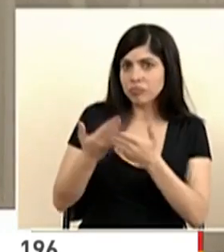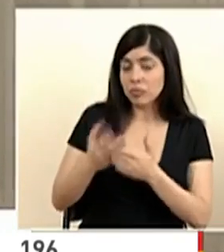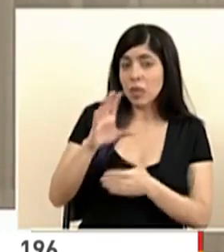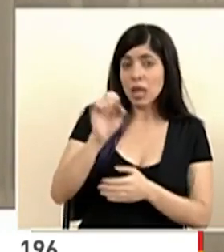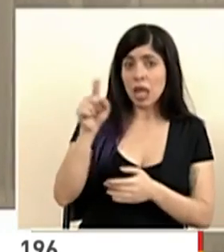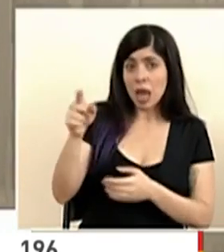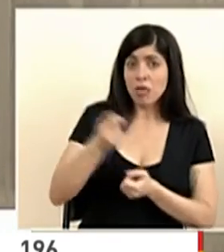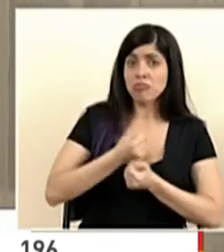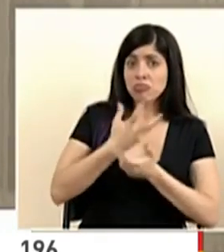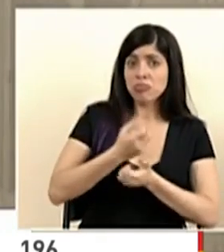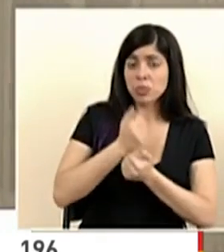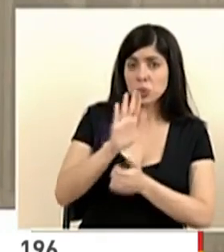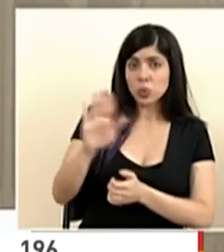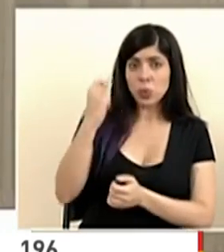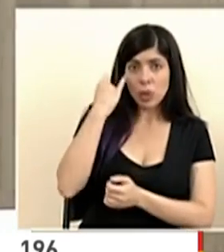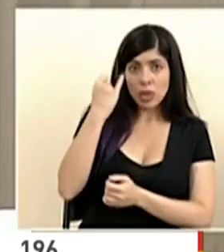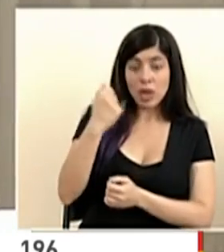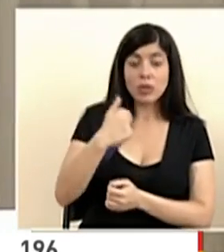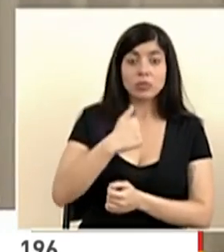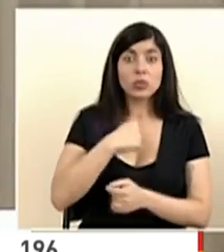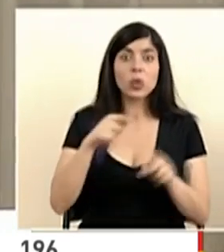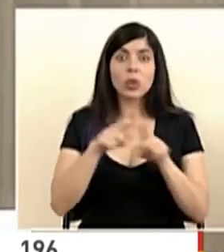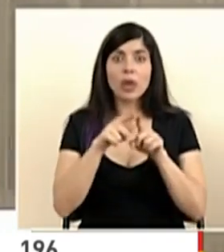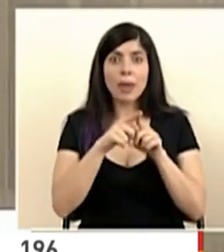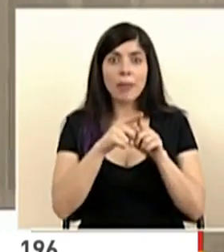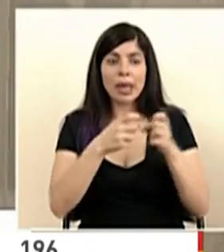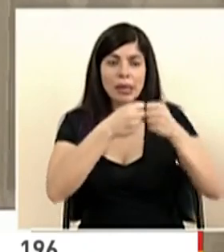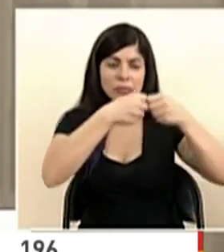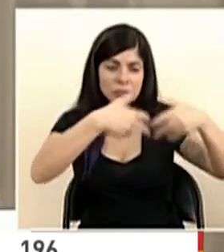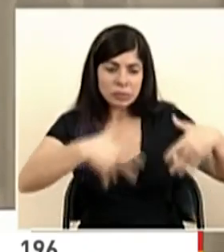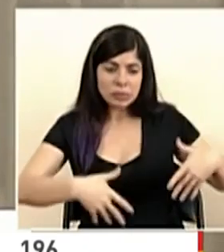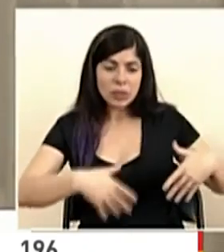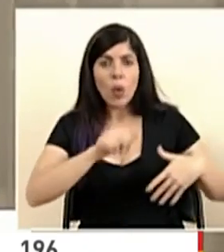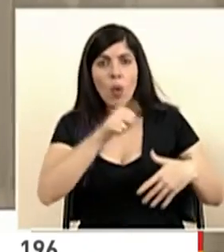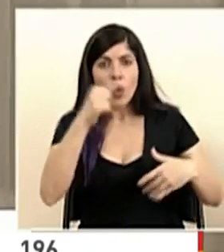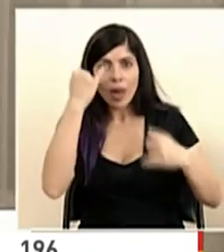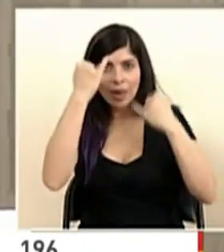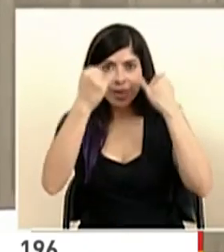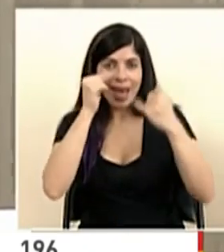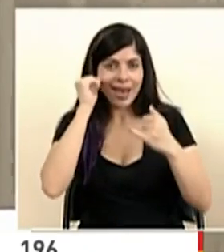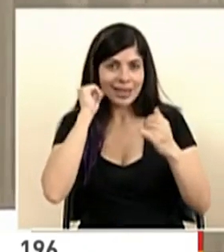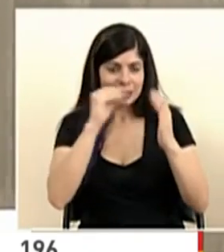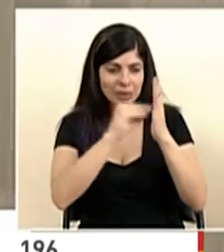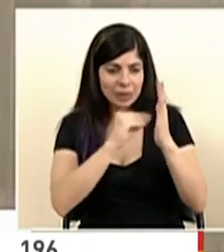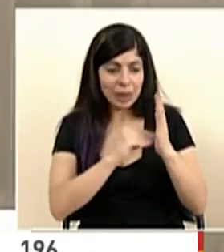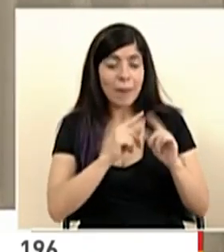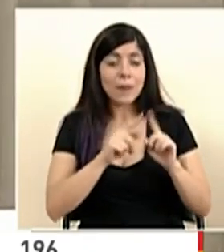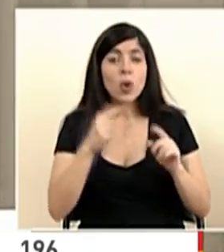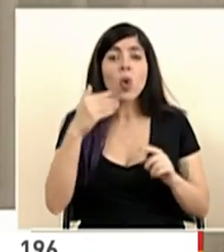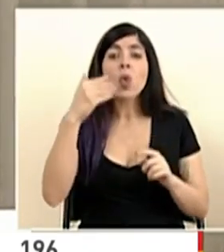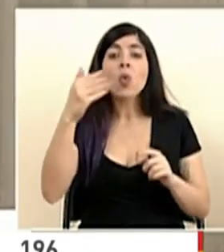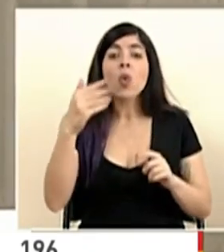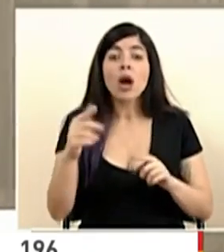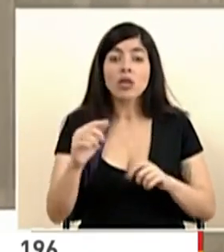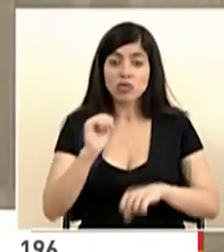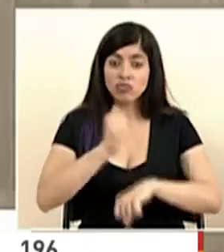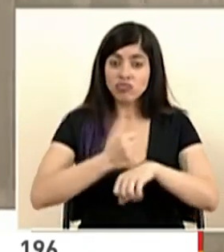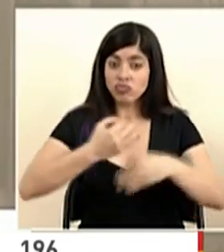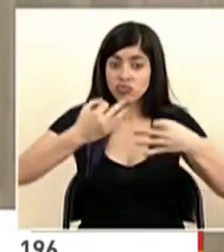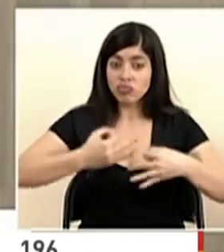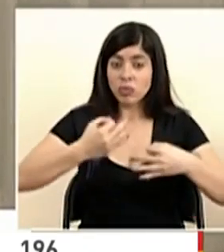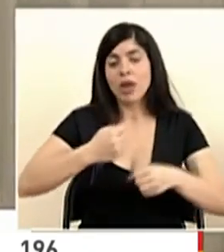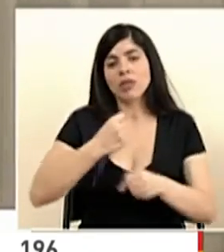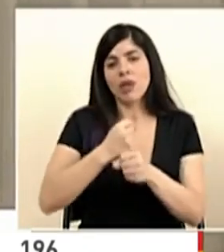compartió ayer algunas, yo incluso desbocé otras en borrador el día de ayer pero eso se materializará en un trabajo conjunto